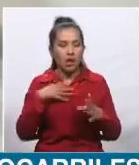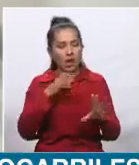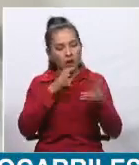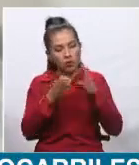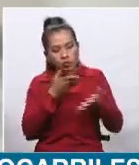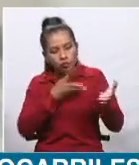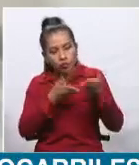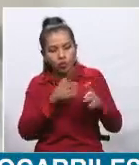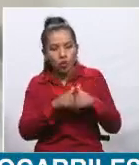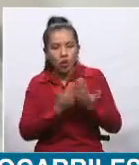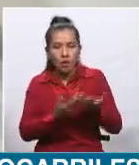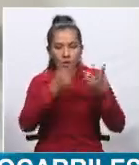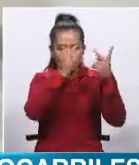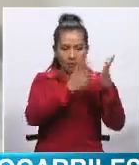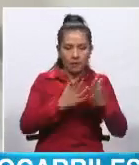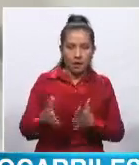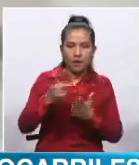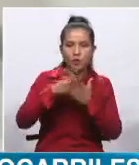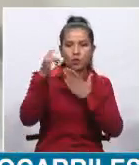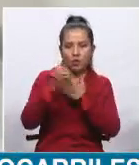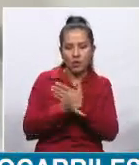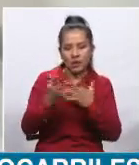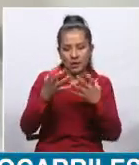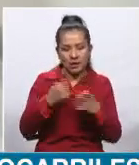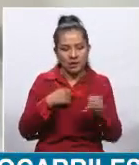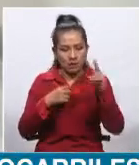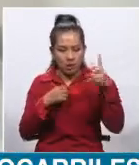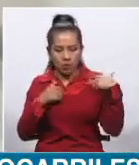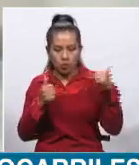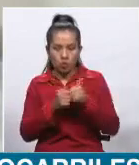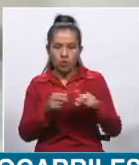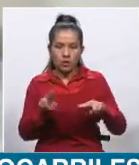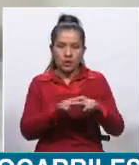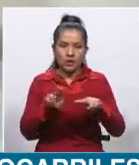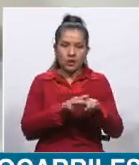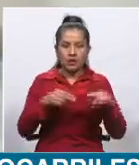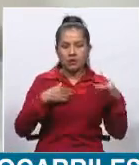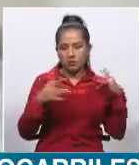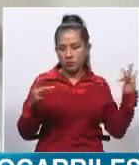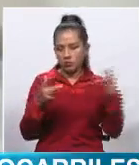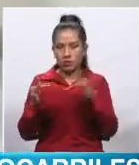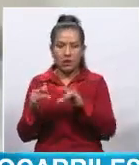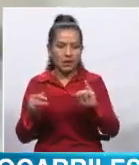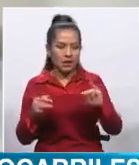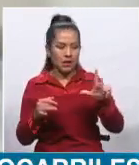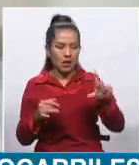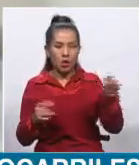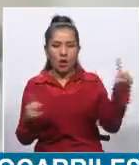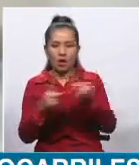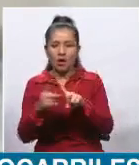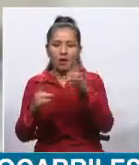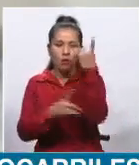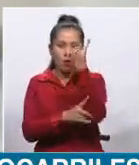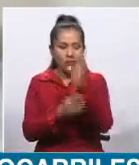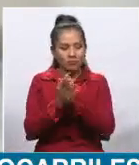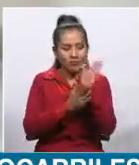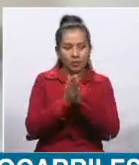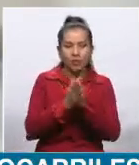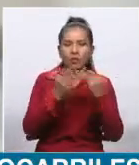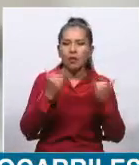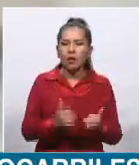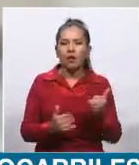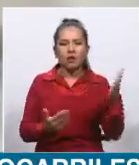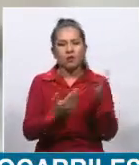los planes, proyectos que habría en el tramo entre Hilo y Bolivia. Ahora, con la actual